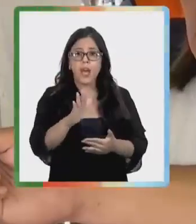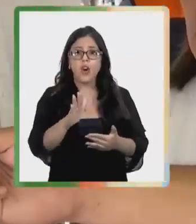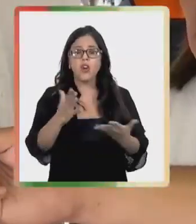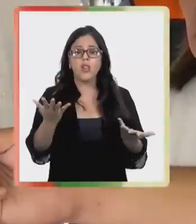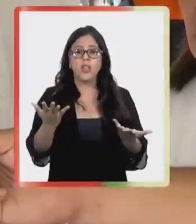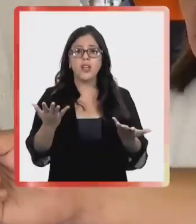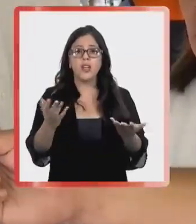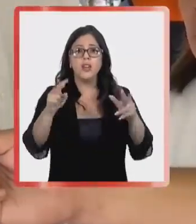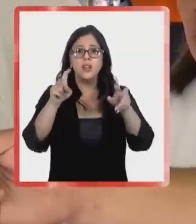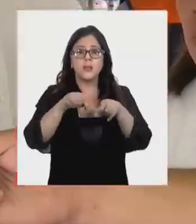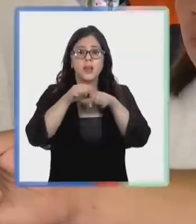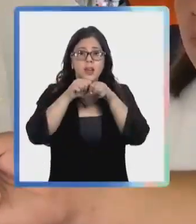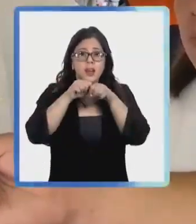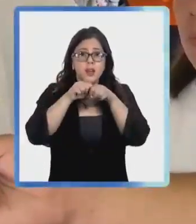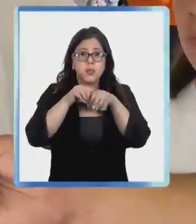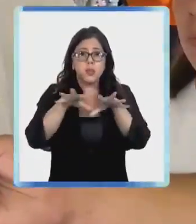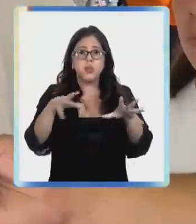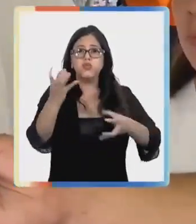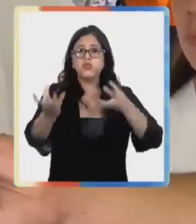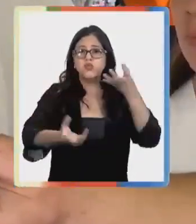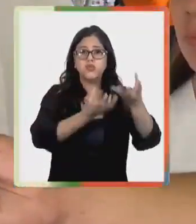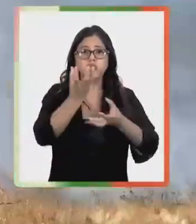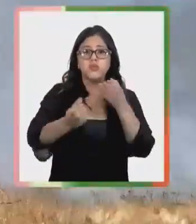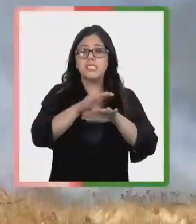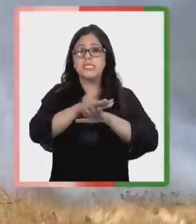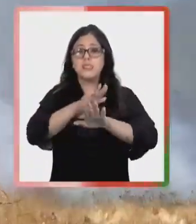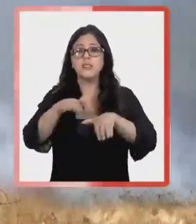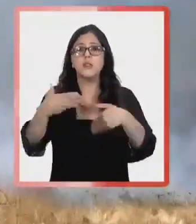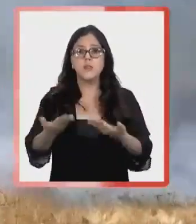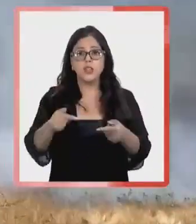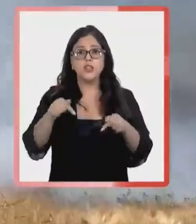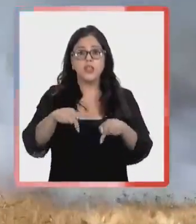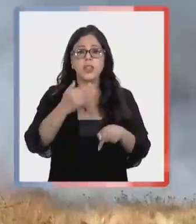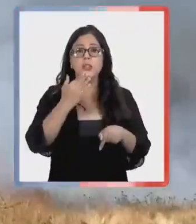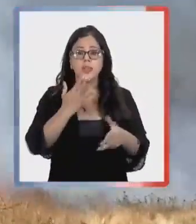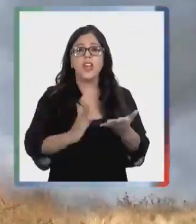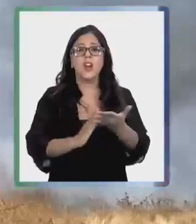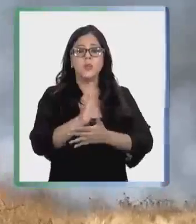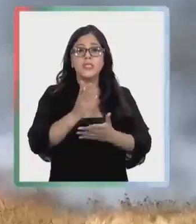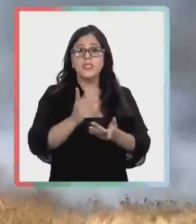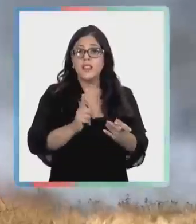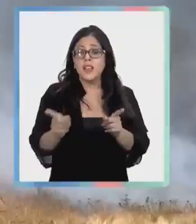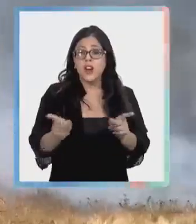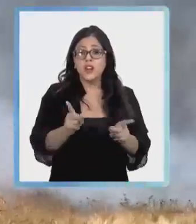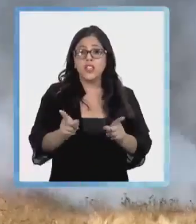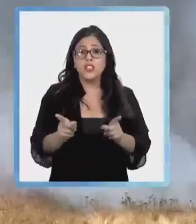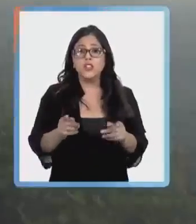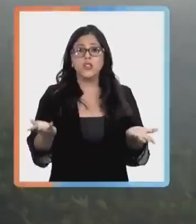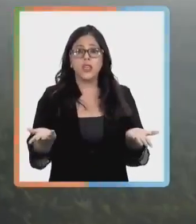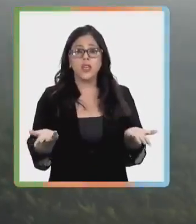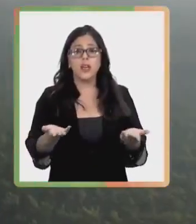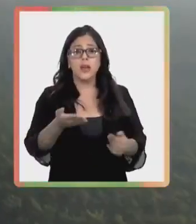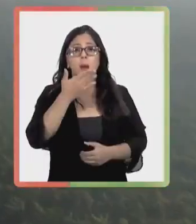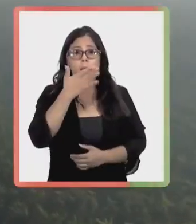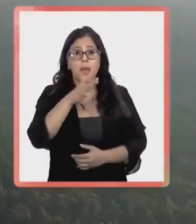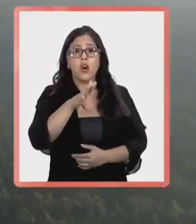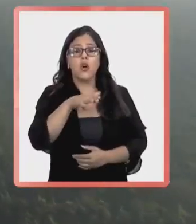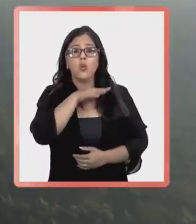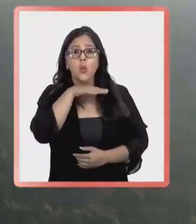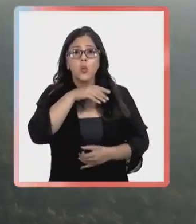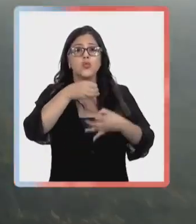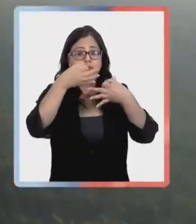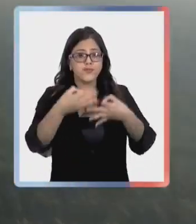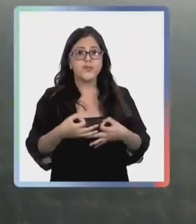manera la ocurrencia y propagación de incendios forestales. Por lo mismo es que hoy día también parte de la coordinación tiene que ver con la mejor utilización y mejor